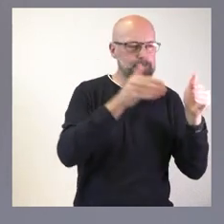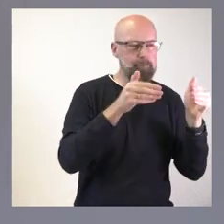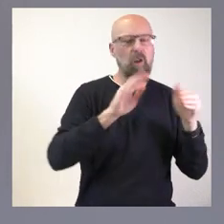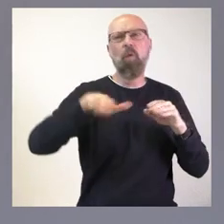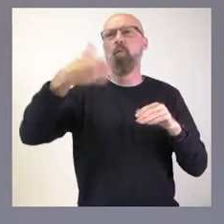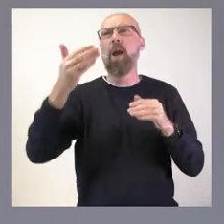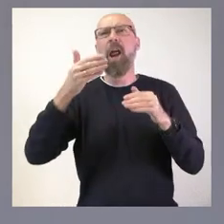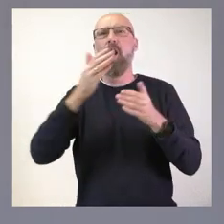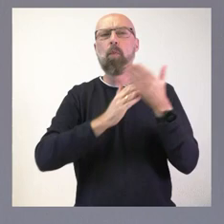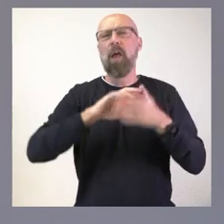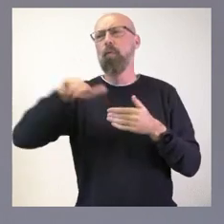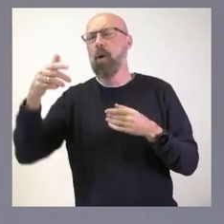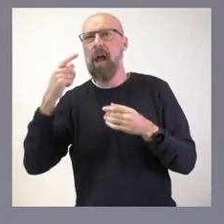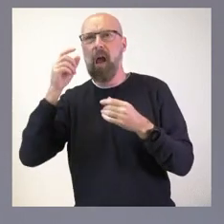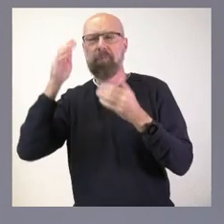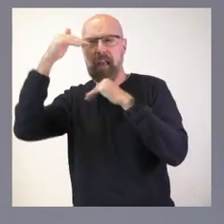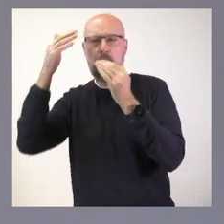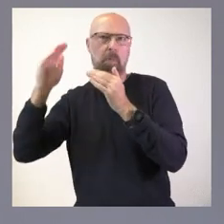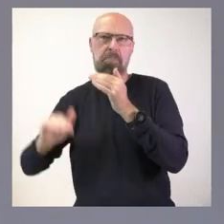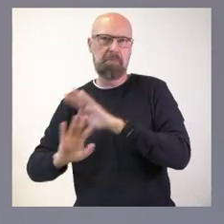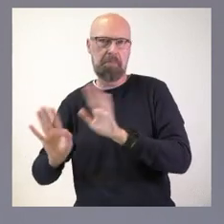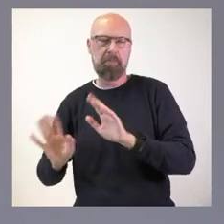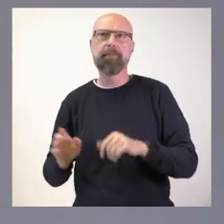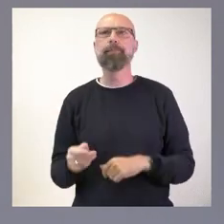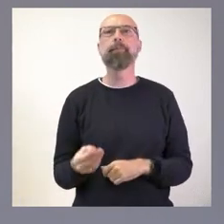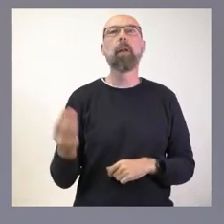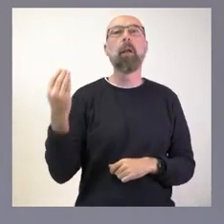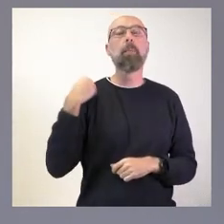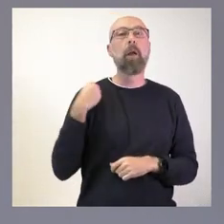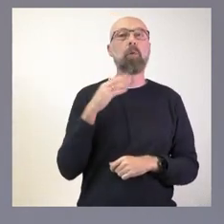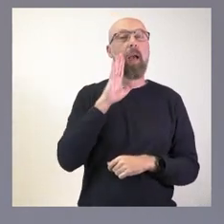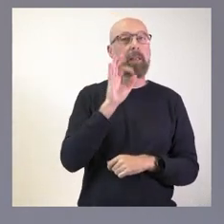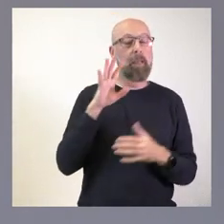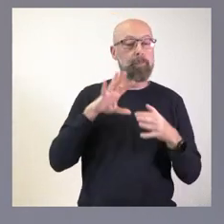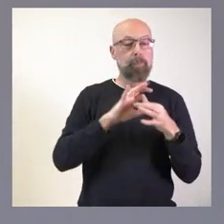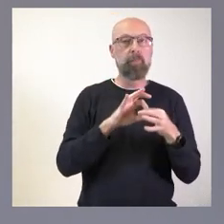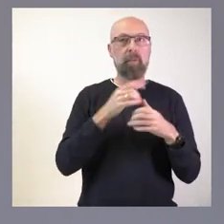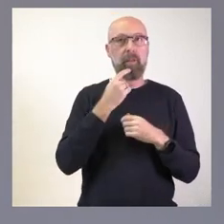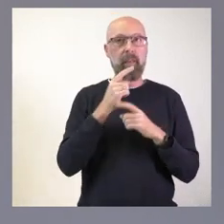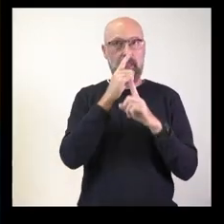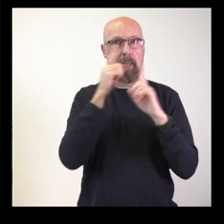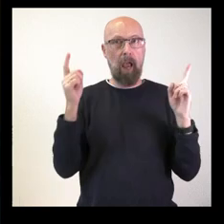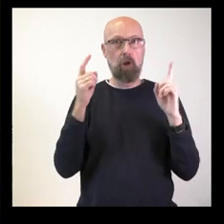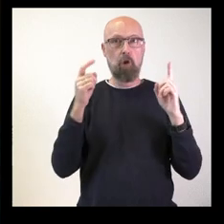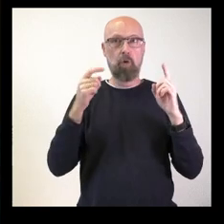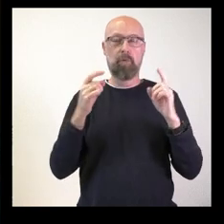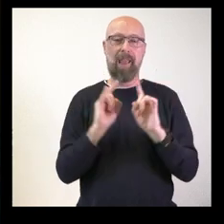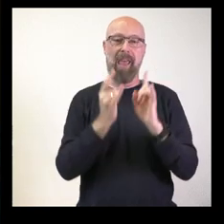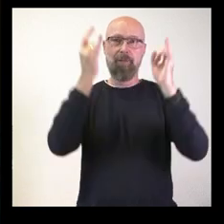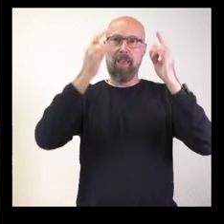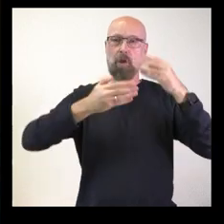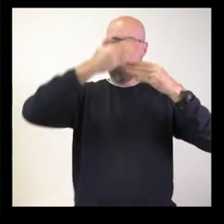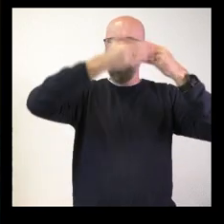nuestra comunidad autónoma. Sí, en relación a la pregunta anterior, las Cortes han decidido que este año no van a iluminar su fachada como en otras ocasiones por el